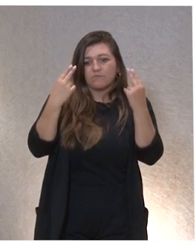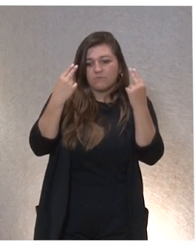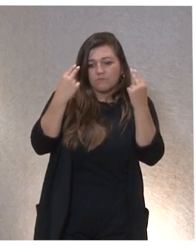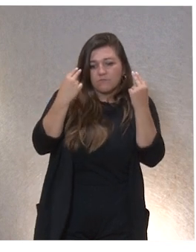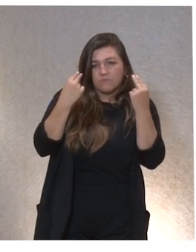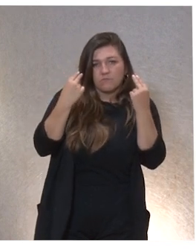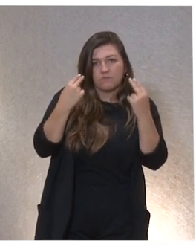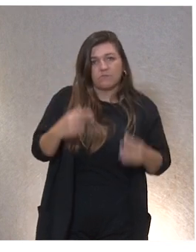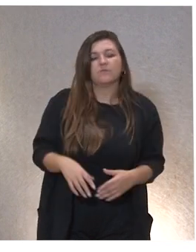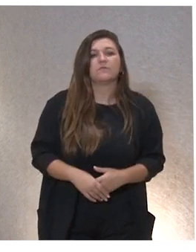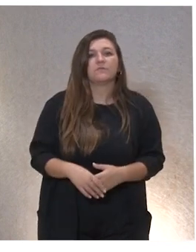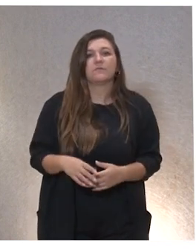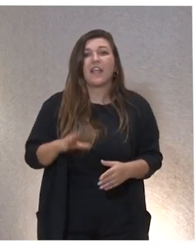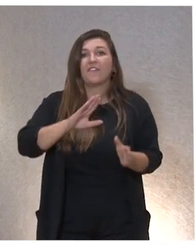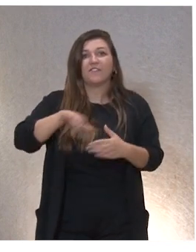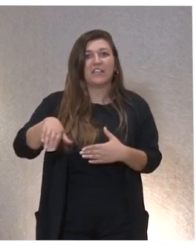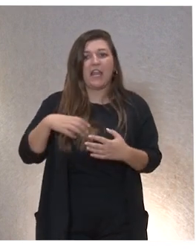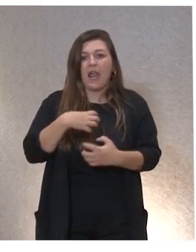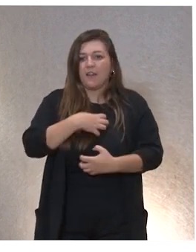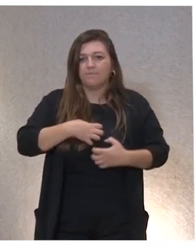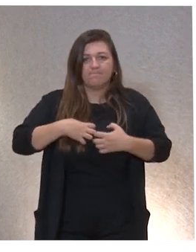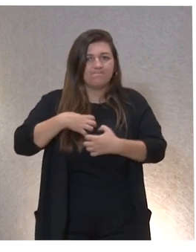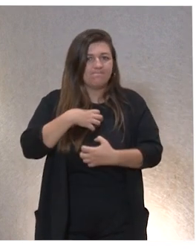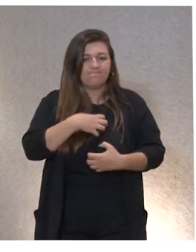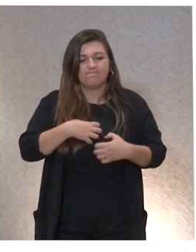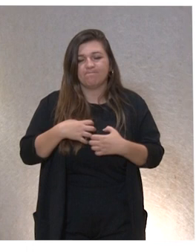Y era algo que te revolvía mucho, evidentemente.